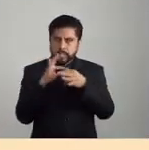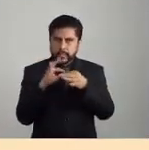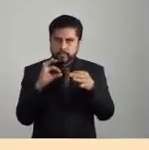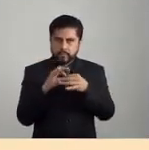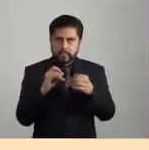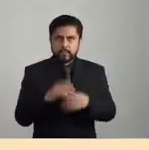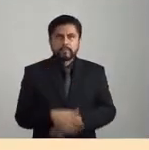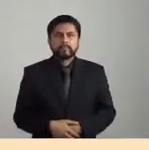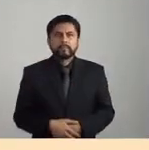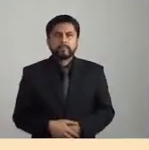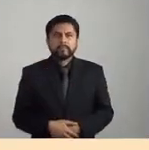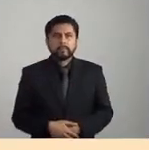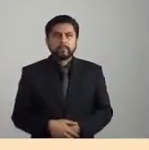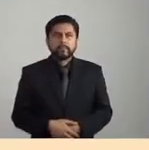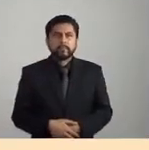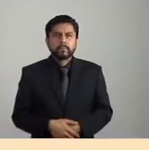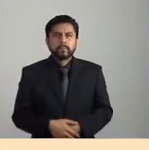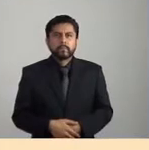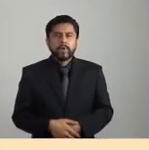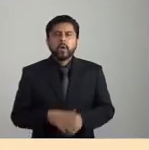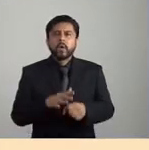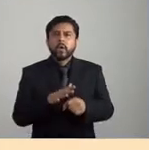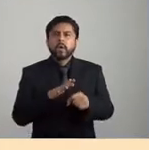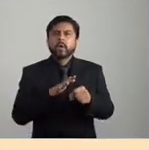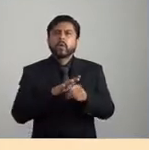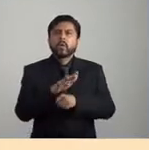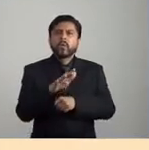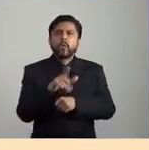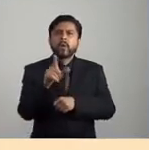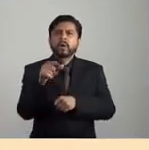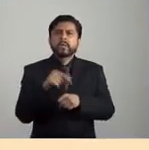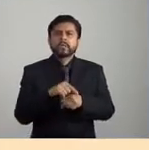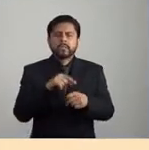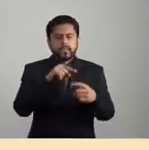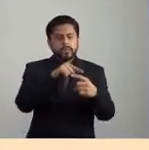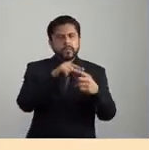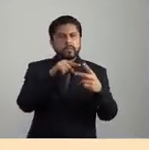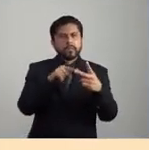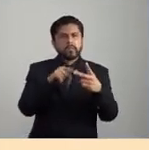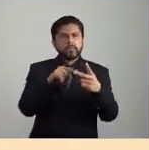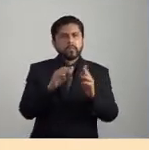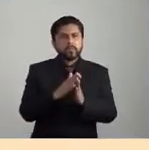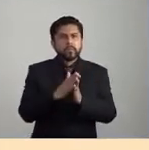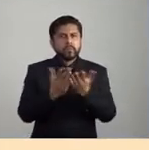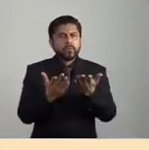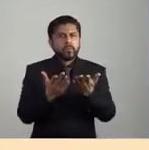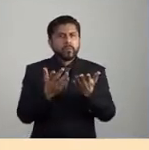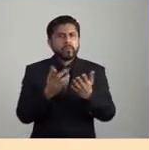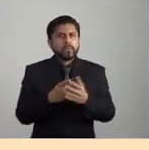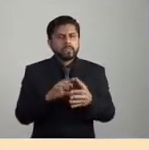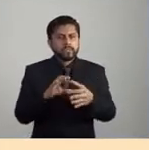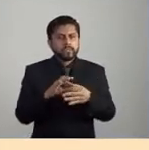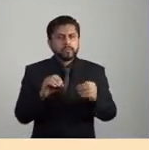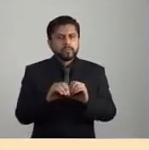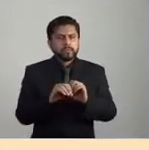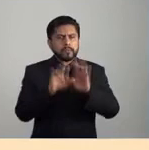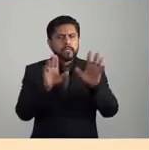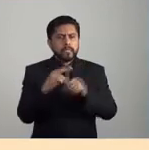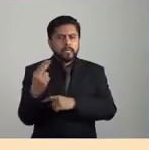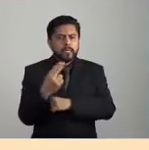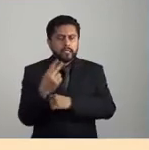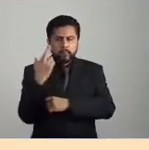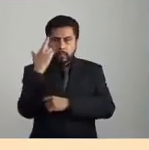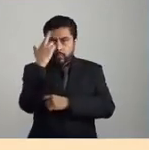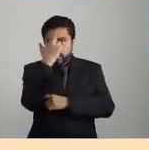qué claves nos aportan estas dos publicaciones para entender, para analizar, y para hacer